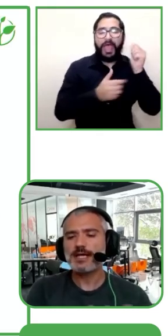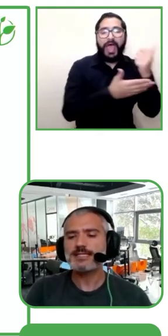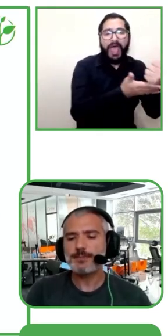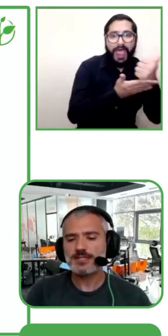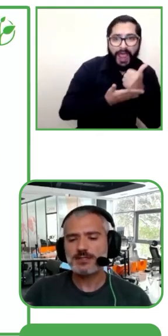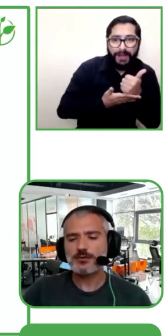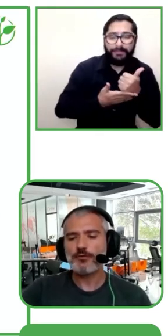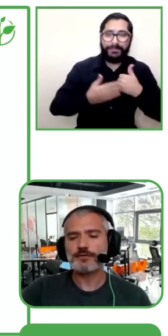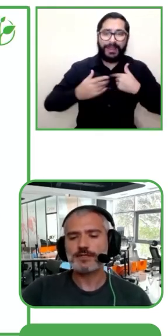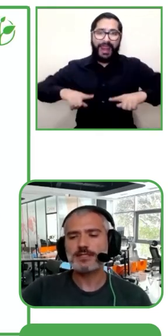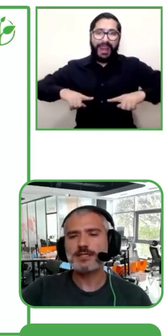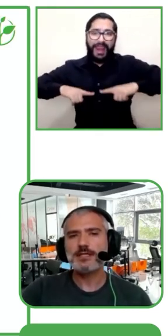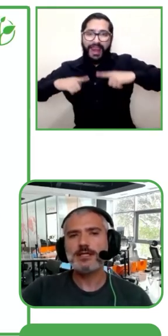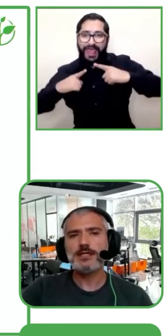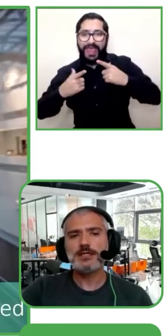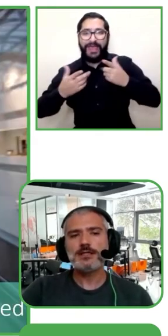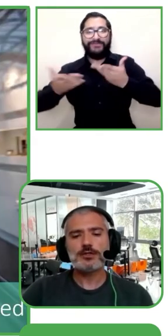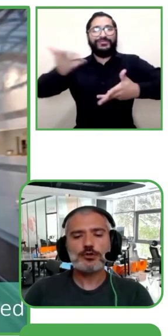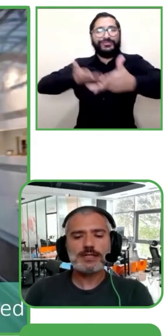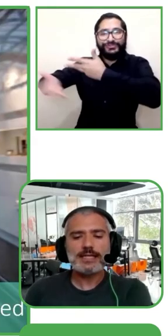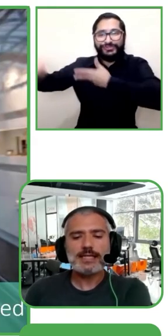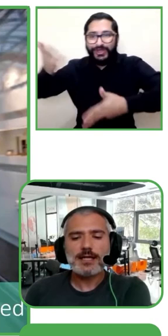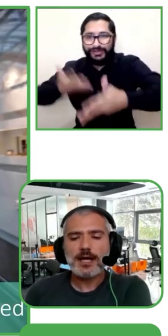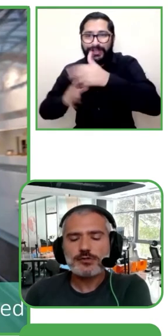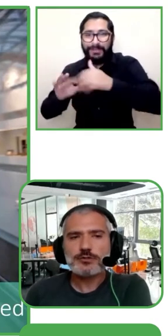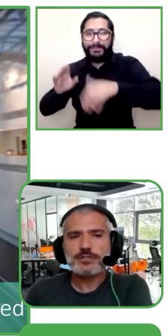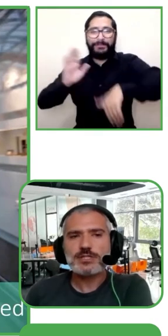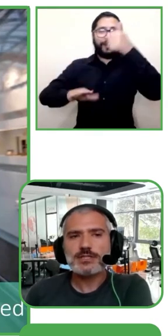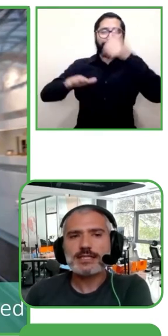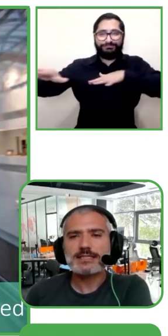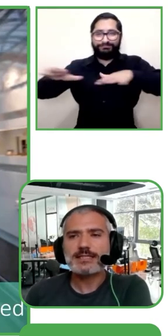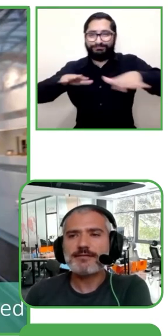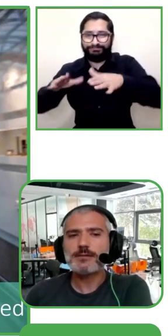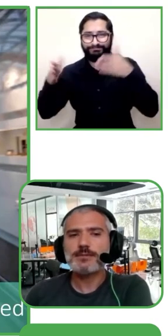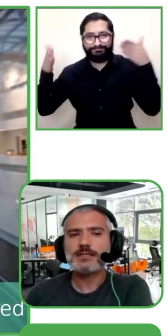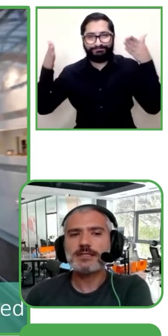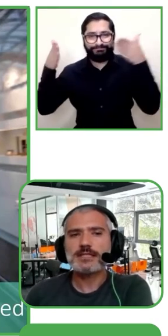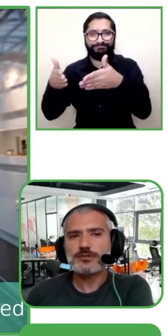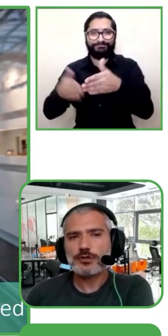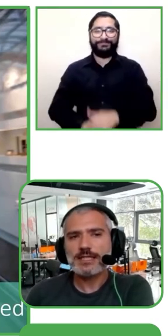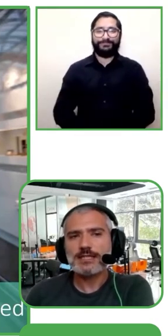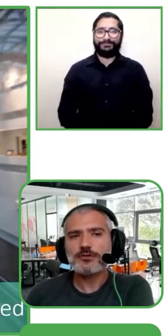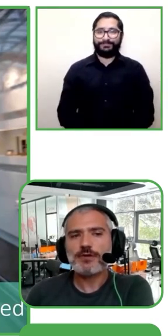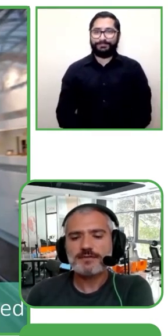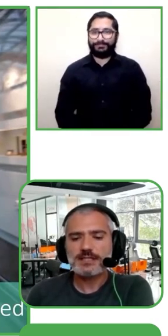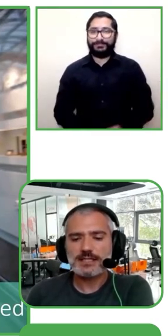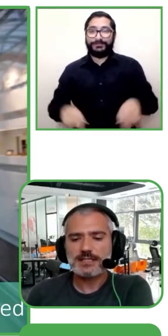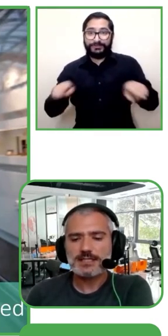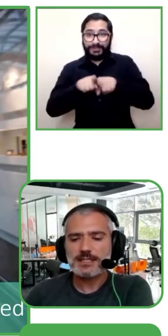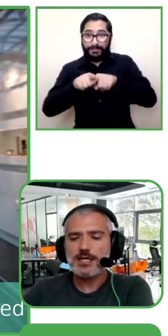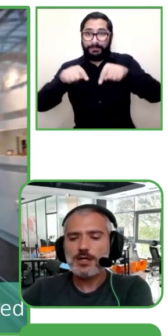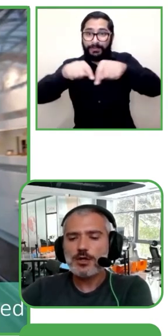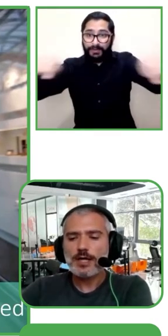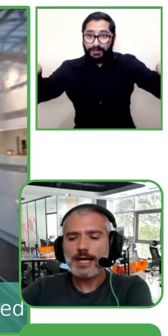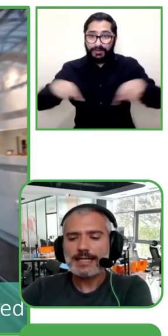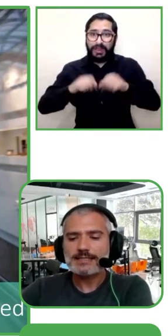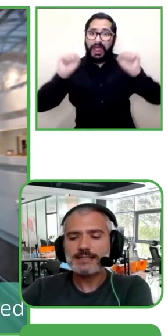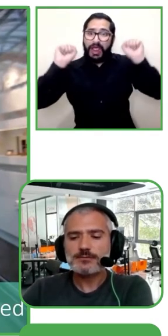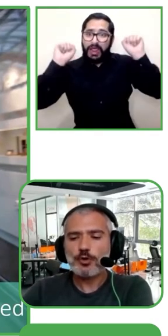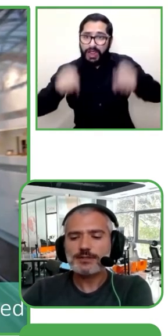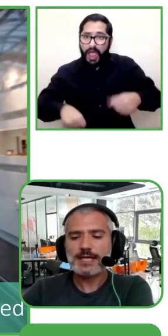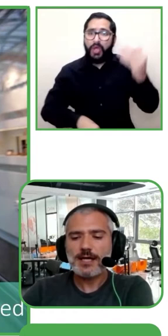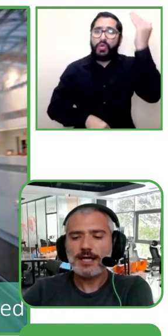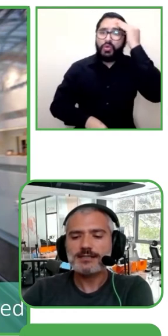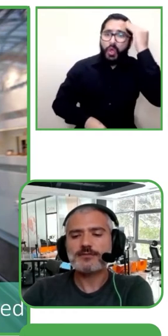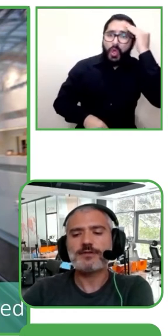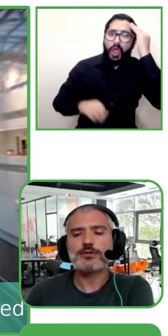pueden aprender de las promociones y ofertas especiales actualmente esta solución está disponible en Turquía en